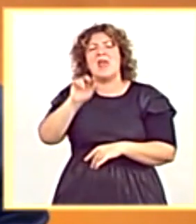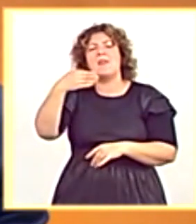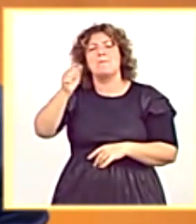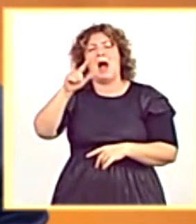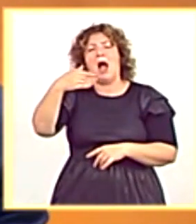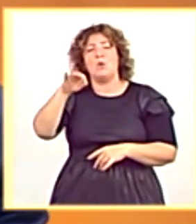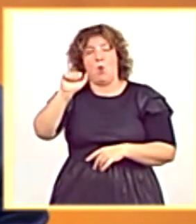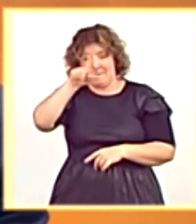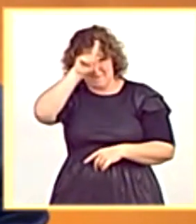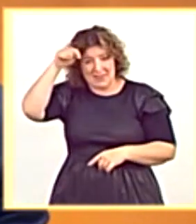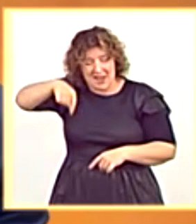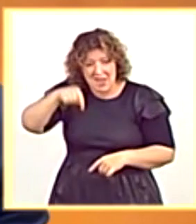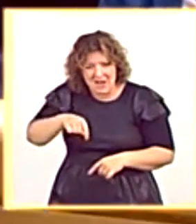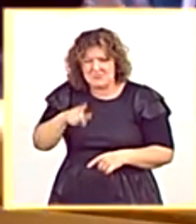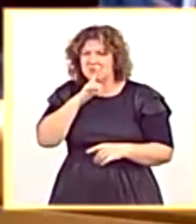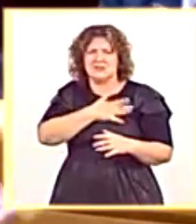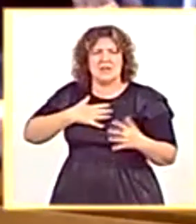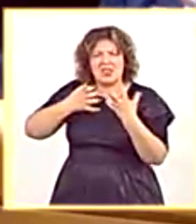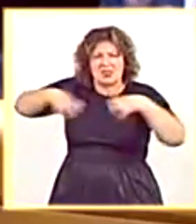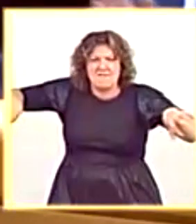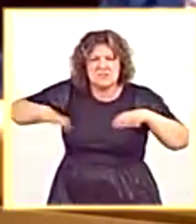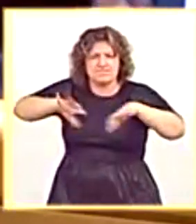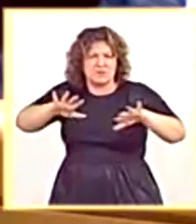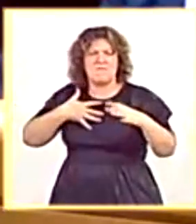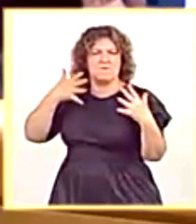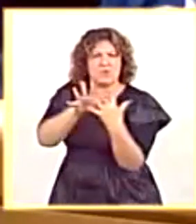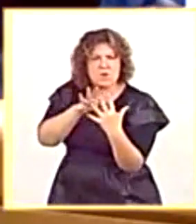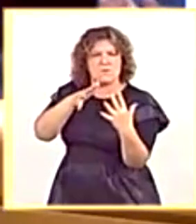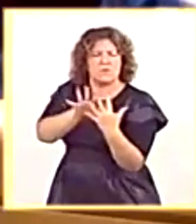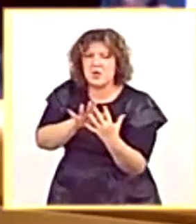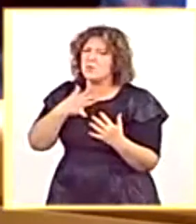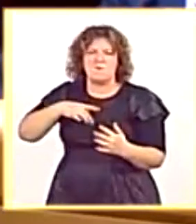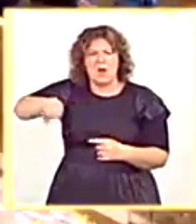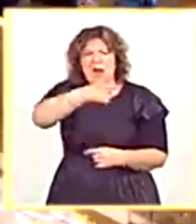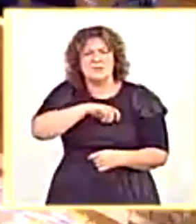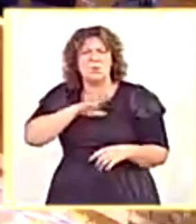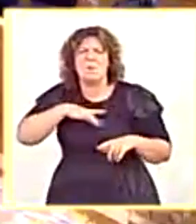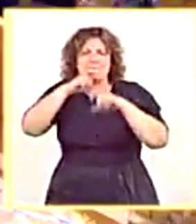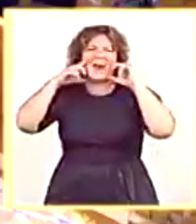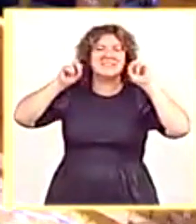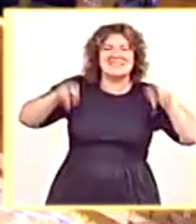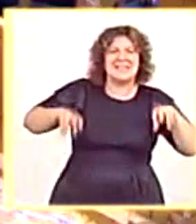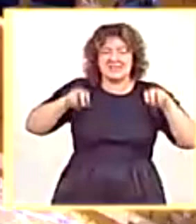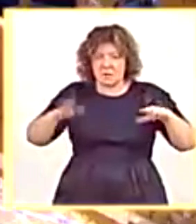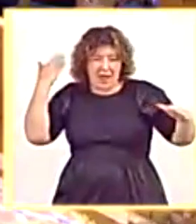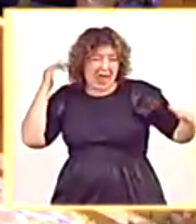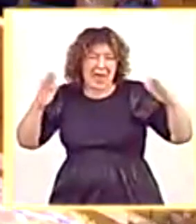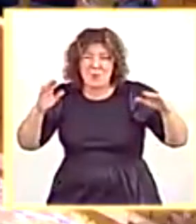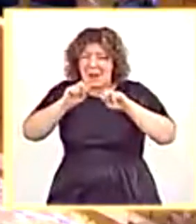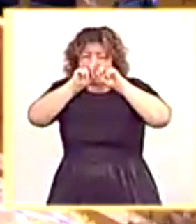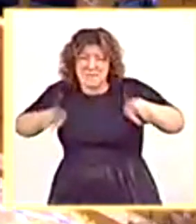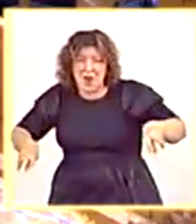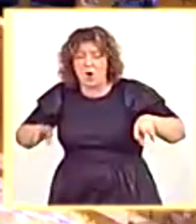alimentar el odio, la división, la confrontación, y decir a los españoles que no se pusieran mascarillas y que salieran a la calle en lo peor de la pandemia.